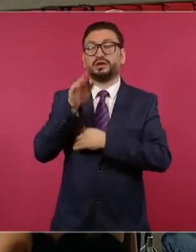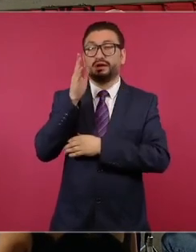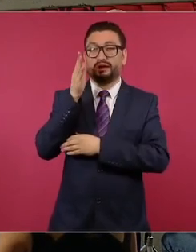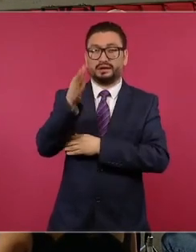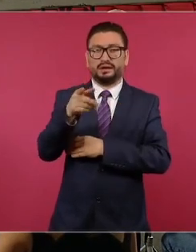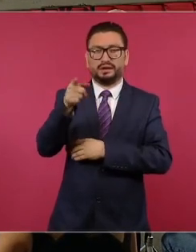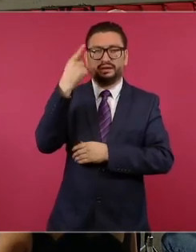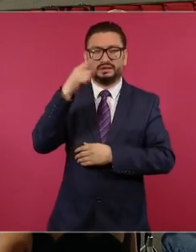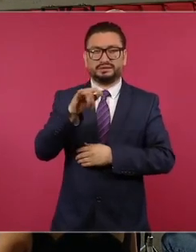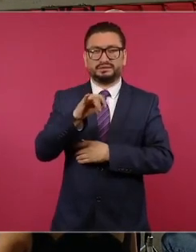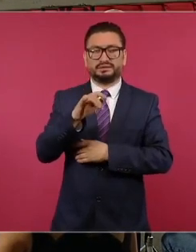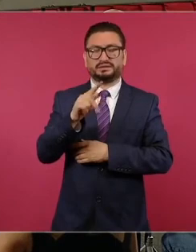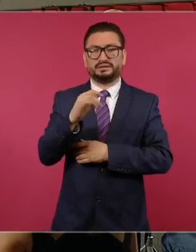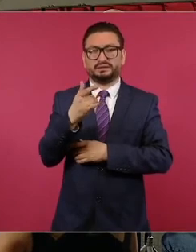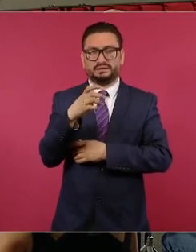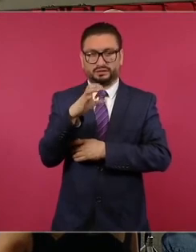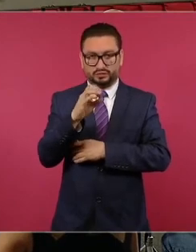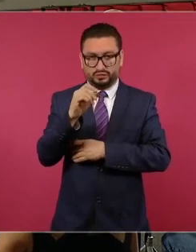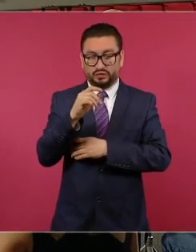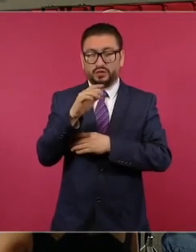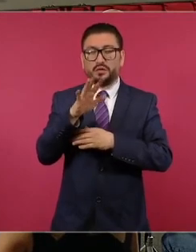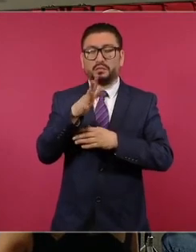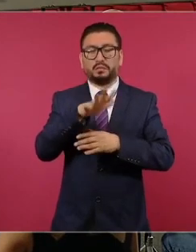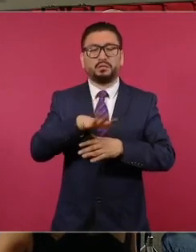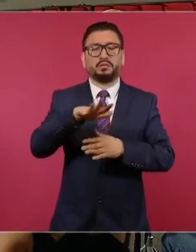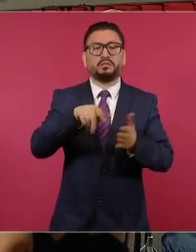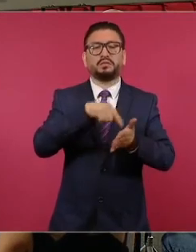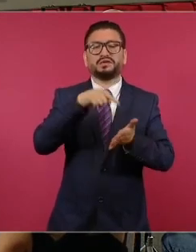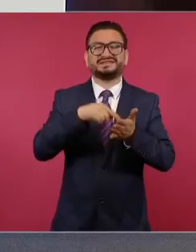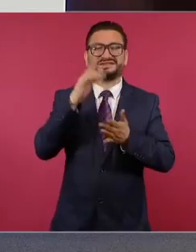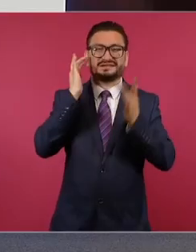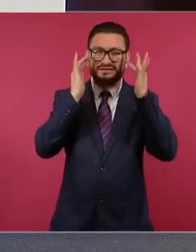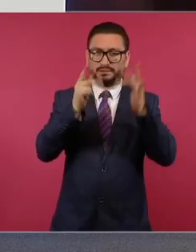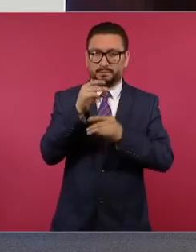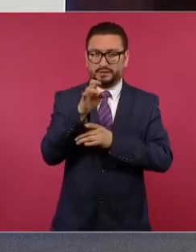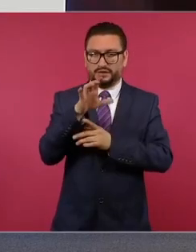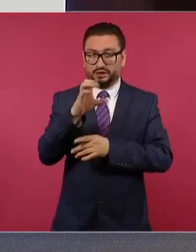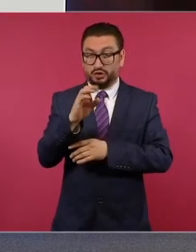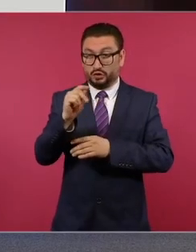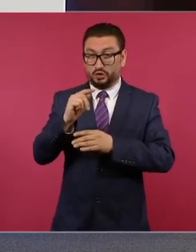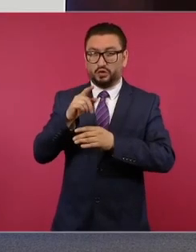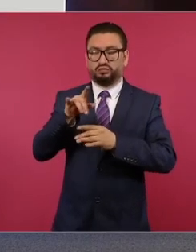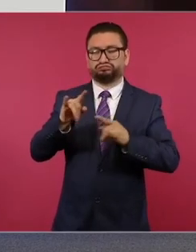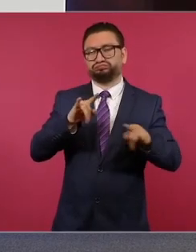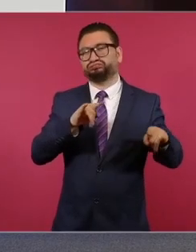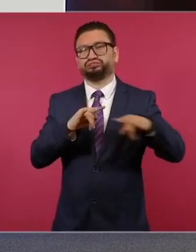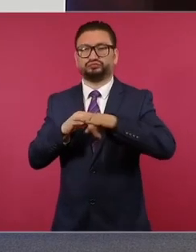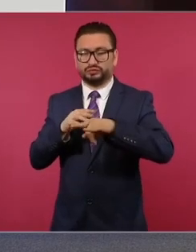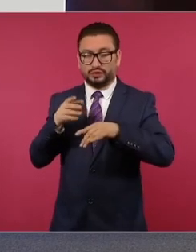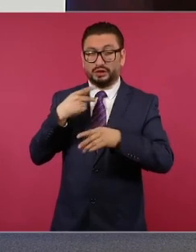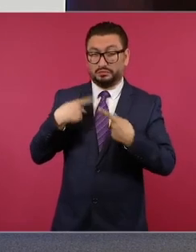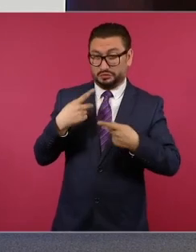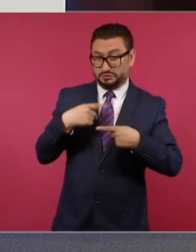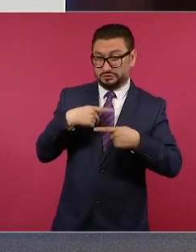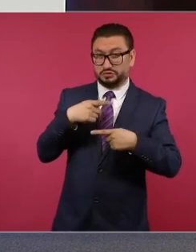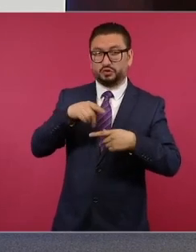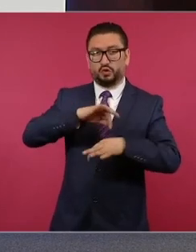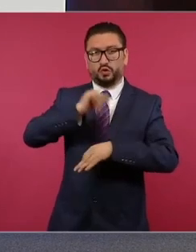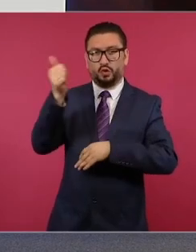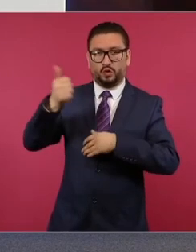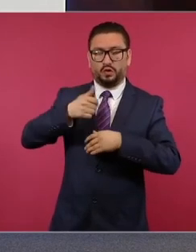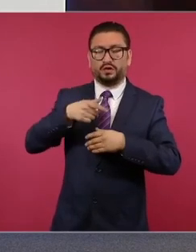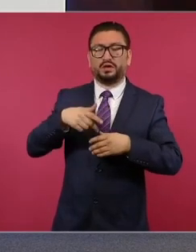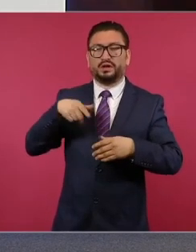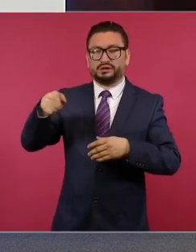de la colonia San Pedro Tlanisco fueron interceptadas por el hoy detenido y otras personas quienes